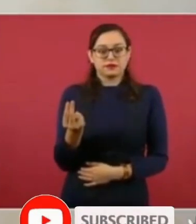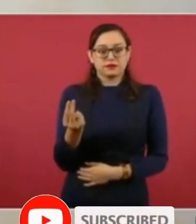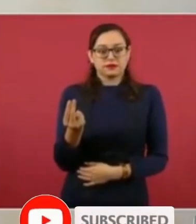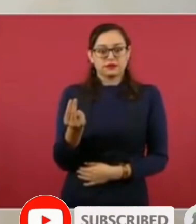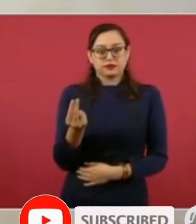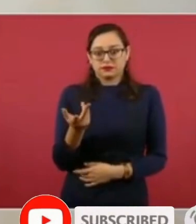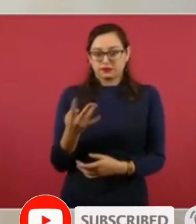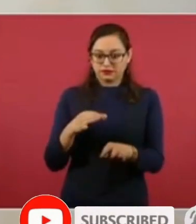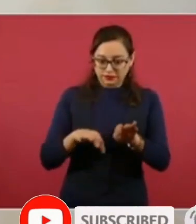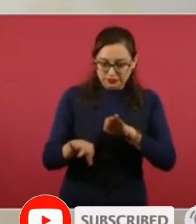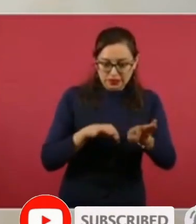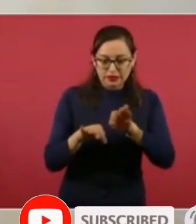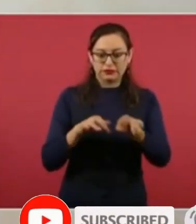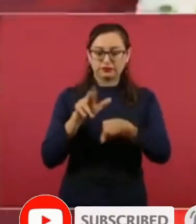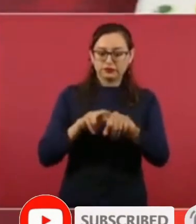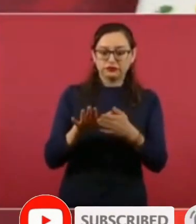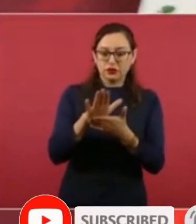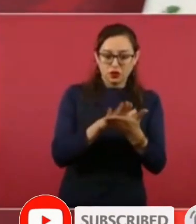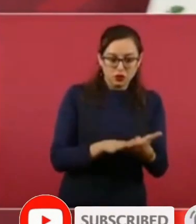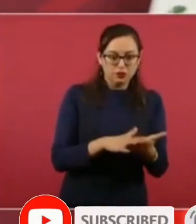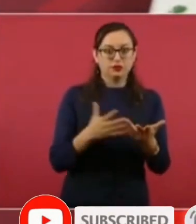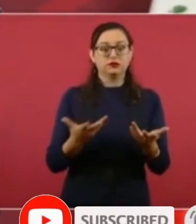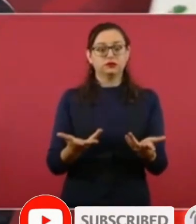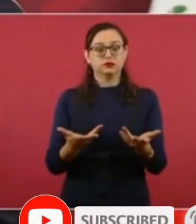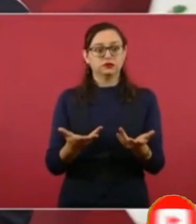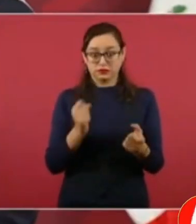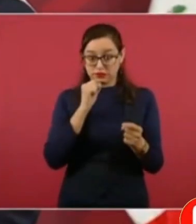jornaleros y necesitamos ingenieros